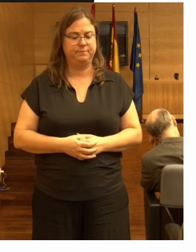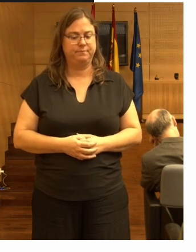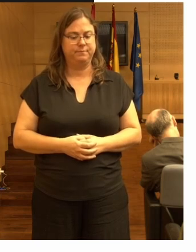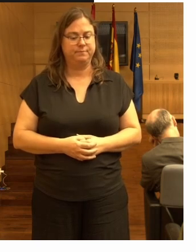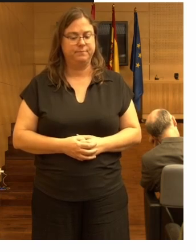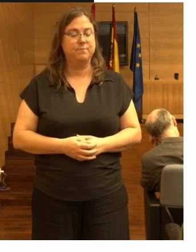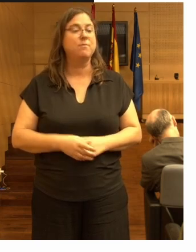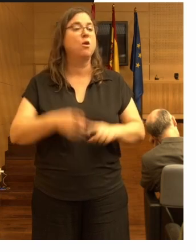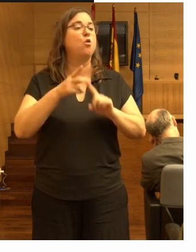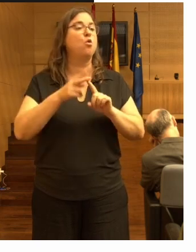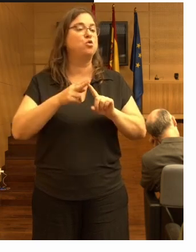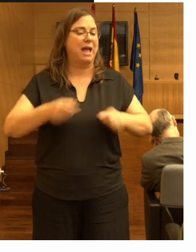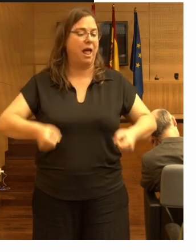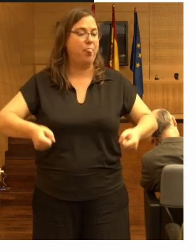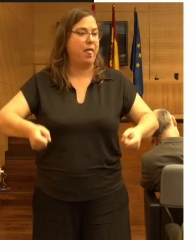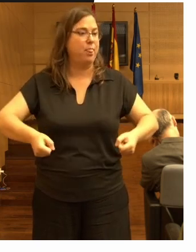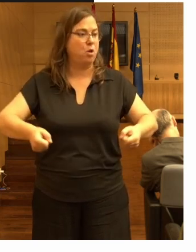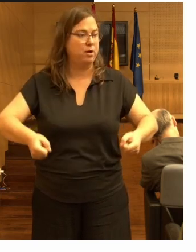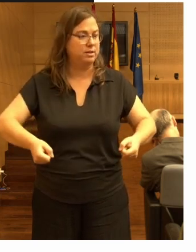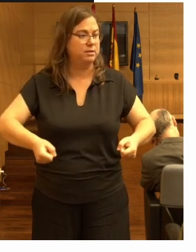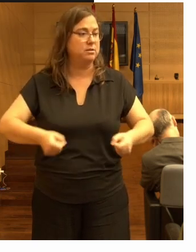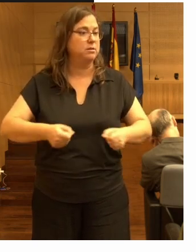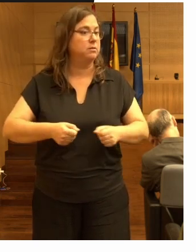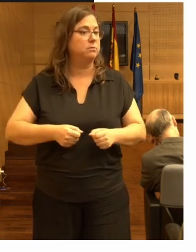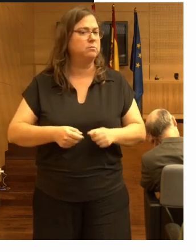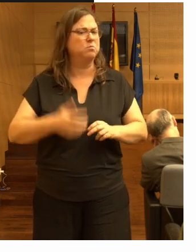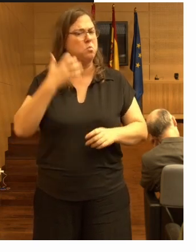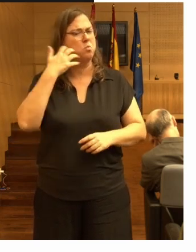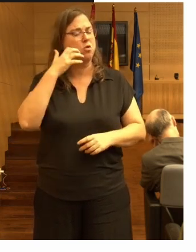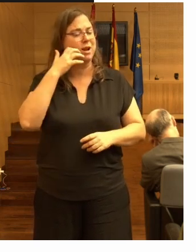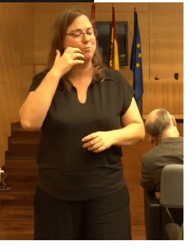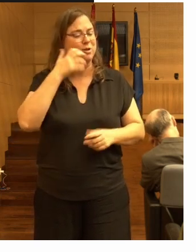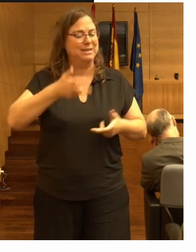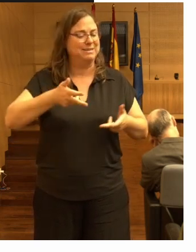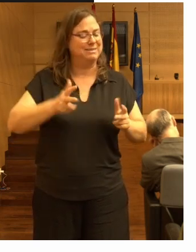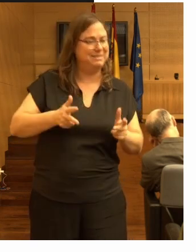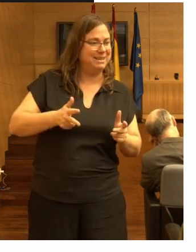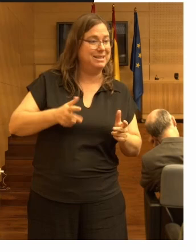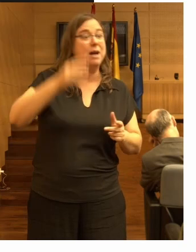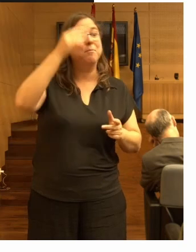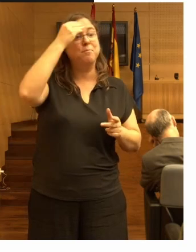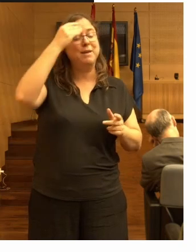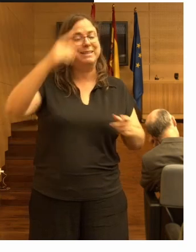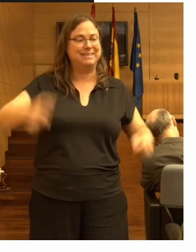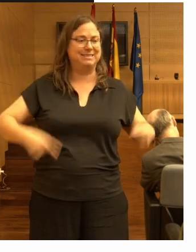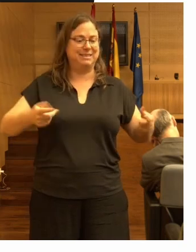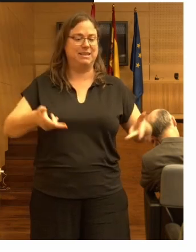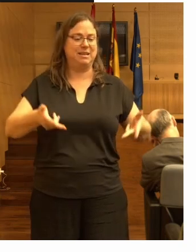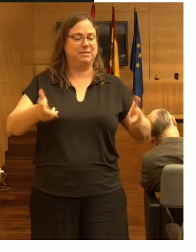los andadores por ejemplo de forma muy rara se sientan en ellos y se caen porque se creen que es una silla